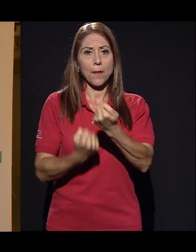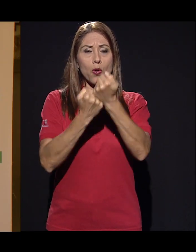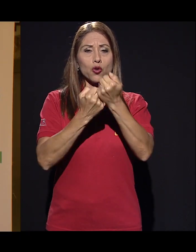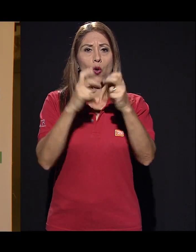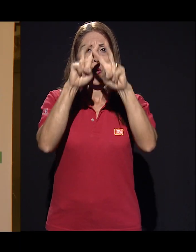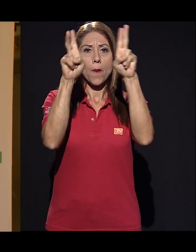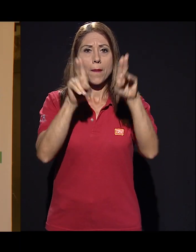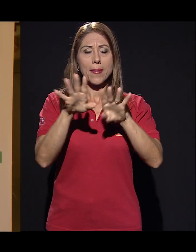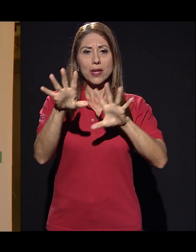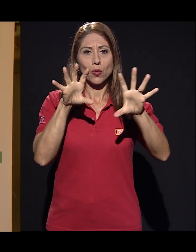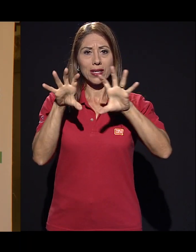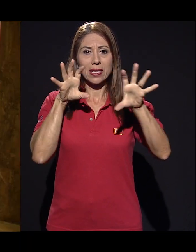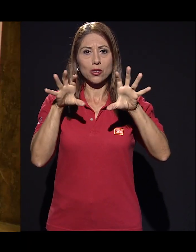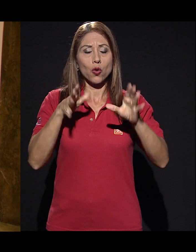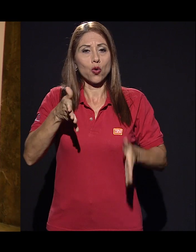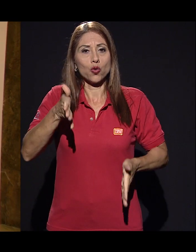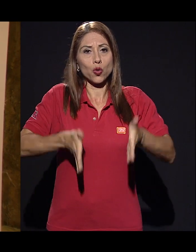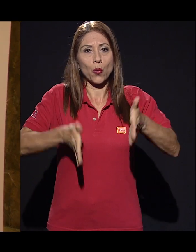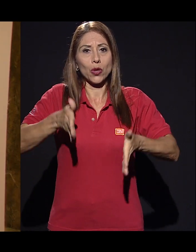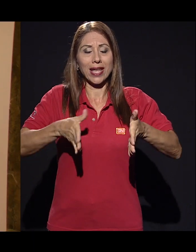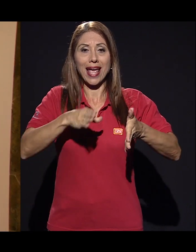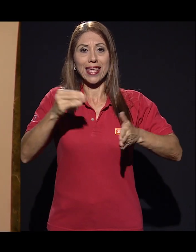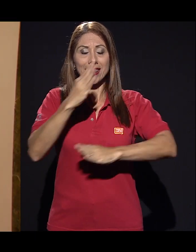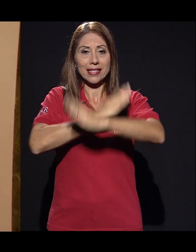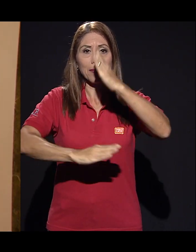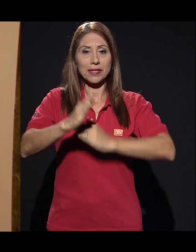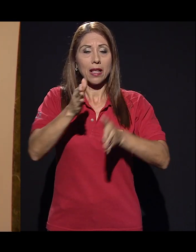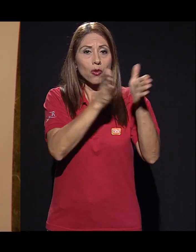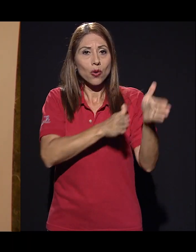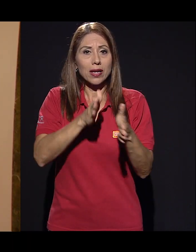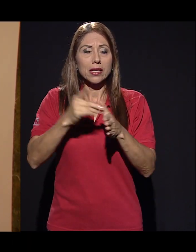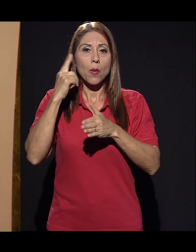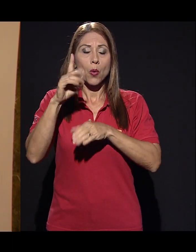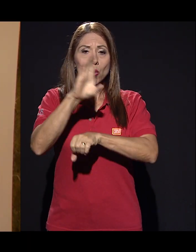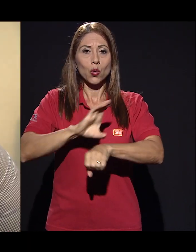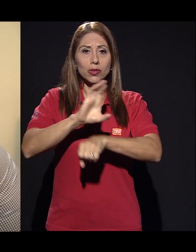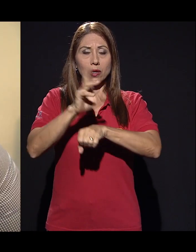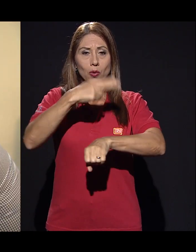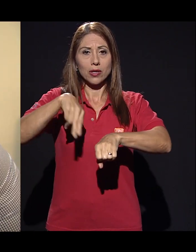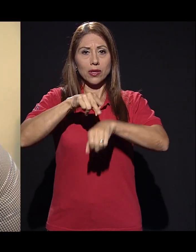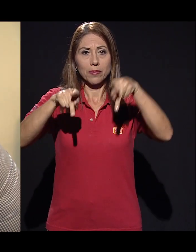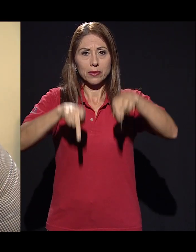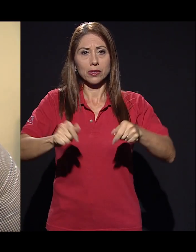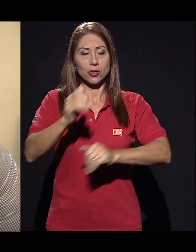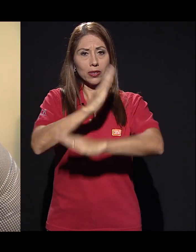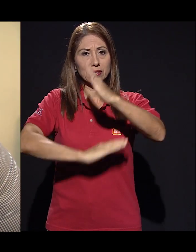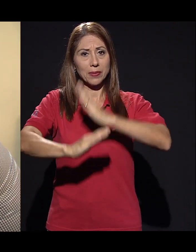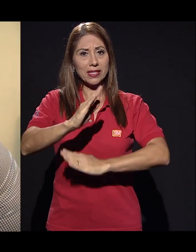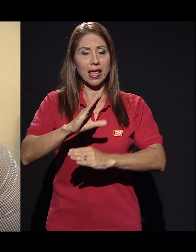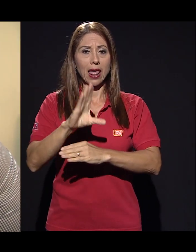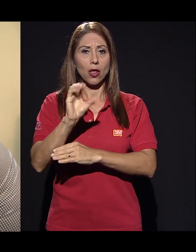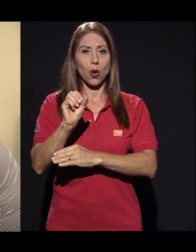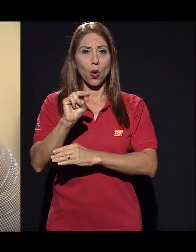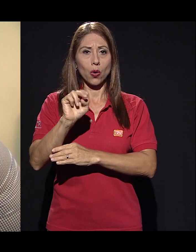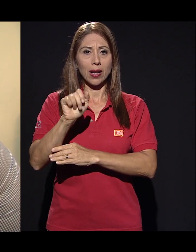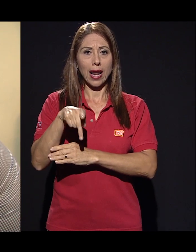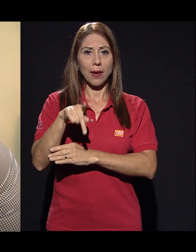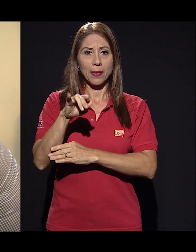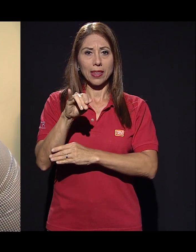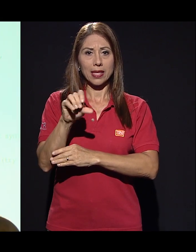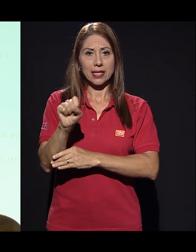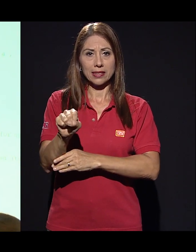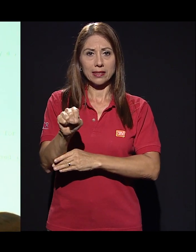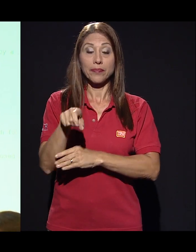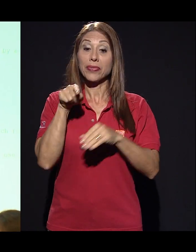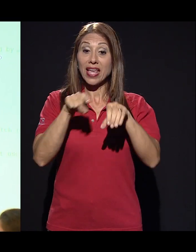Robótica y Discapacidad, organizado por el Consejo Nacional de Personas con Discapacidad, CONAPDIS. El seminario